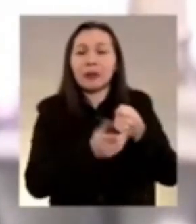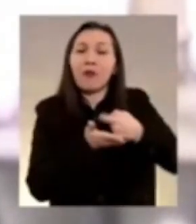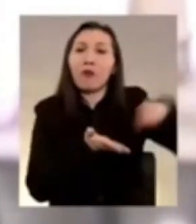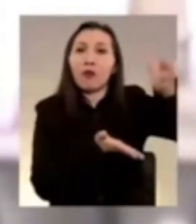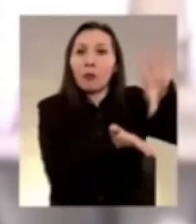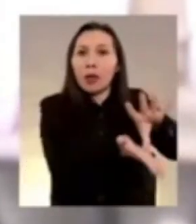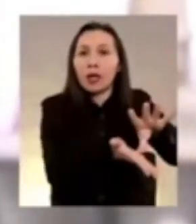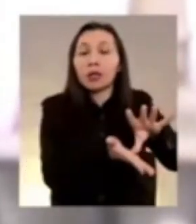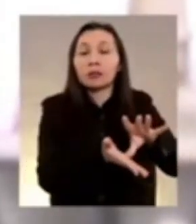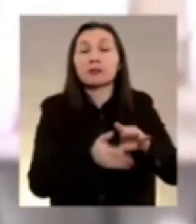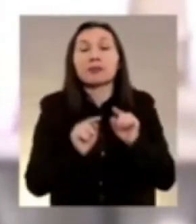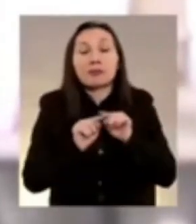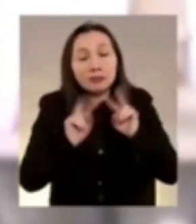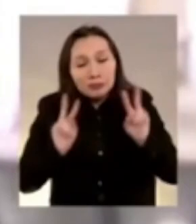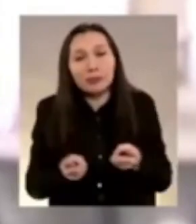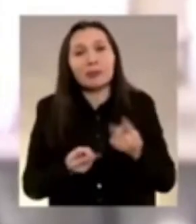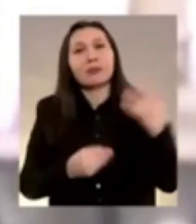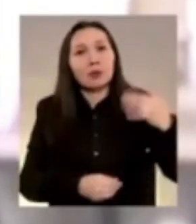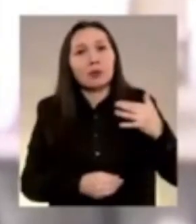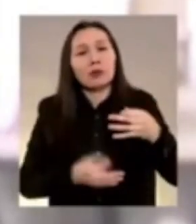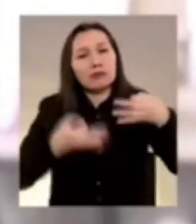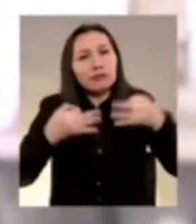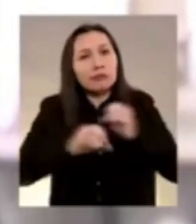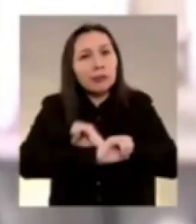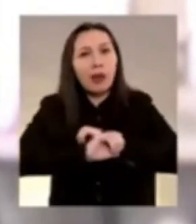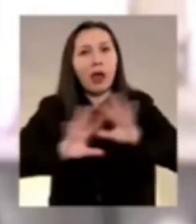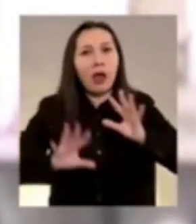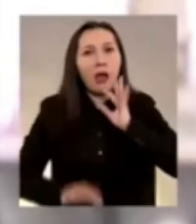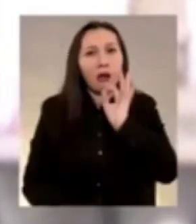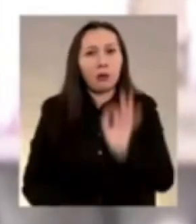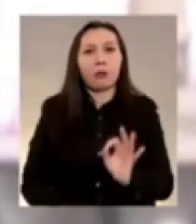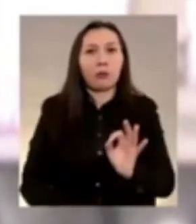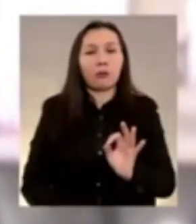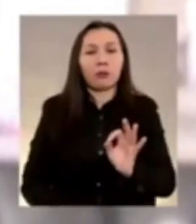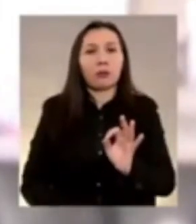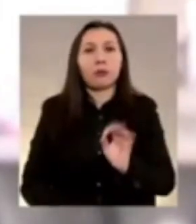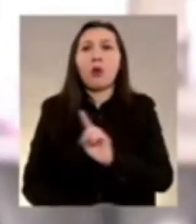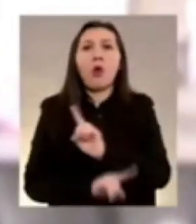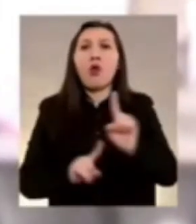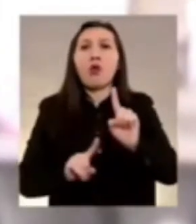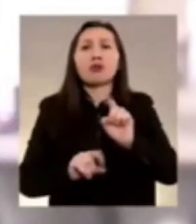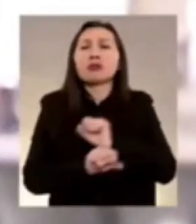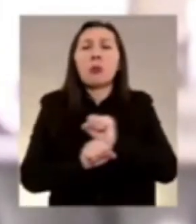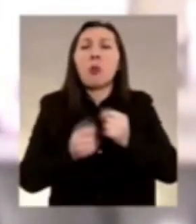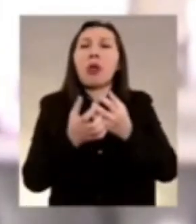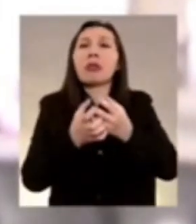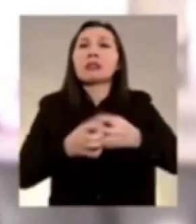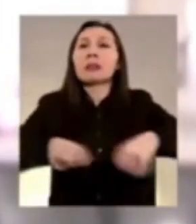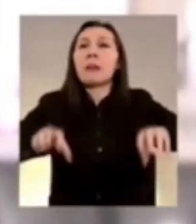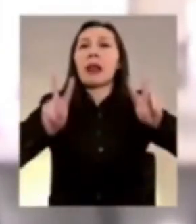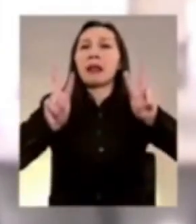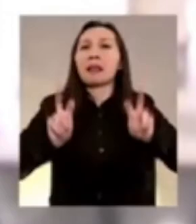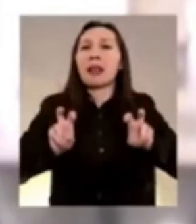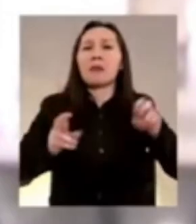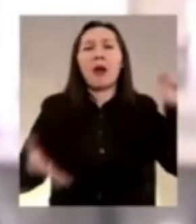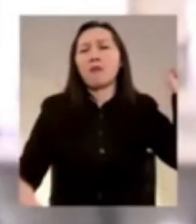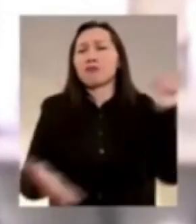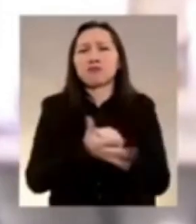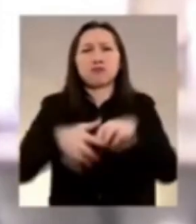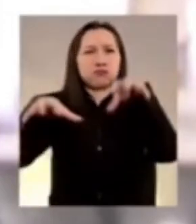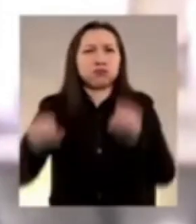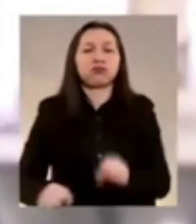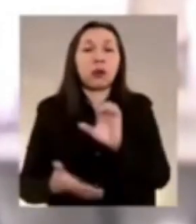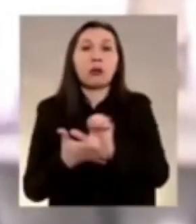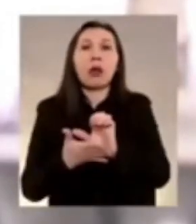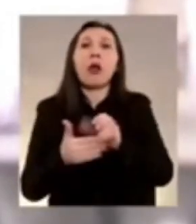es muy importante afirmar con claridad que no es separable el golpe de Estado